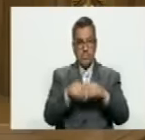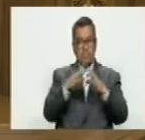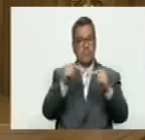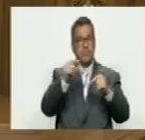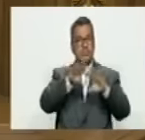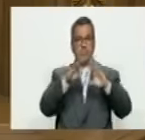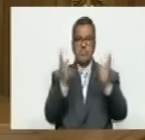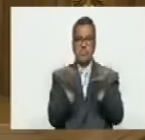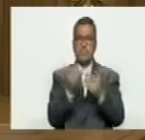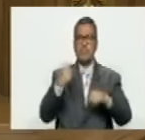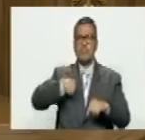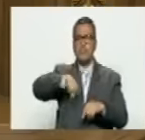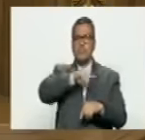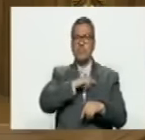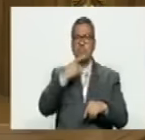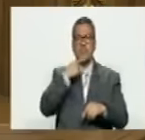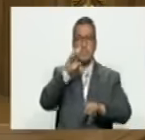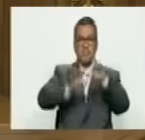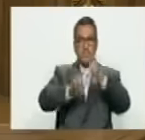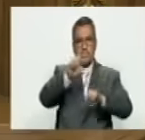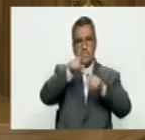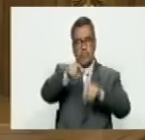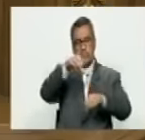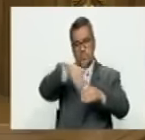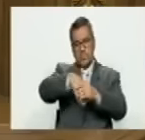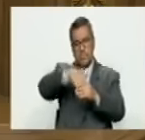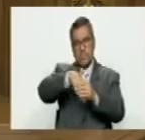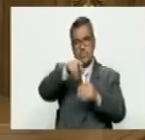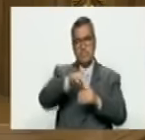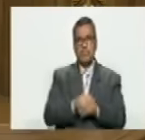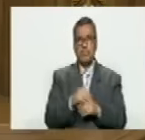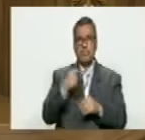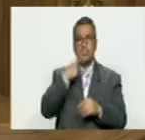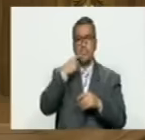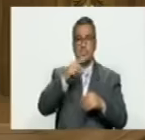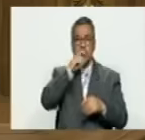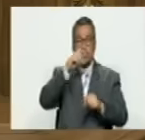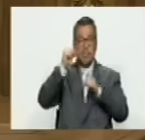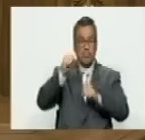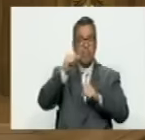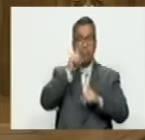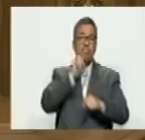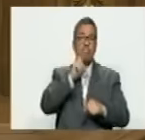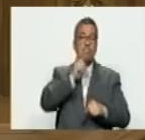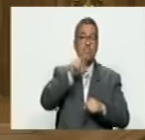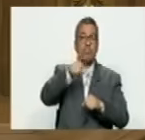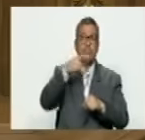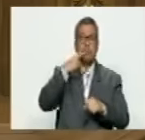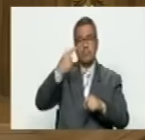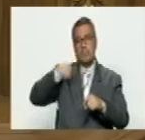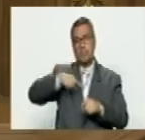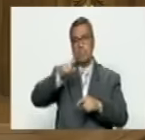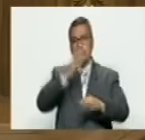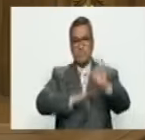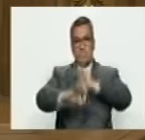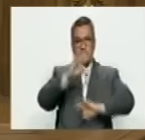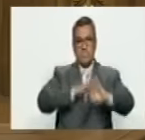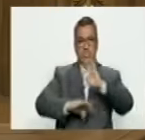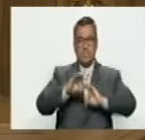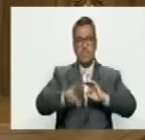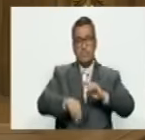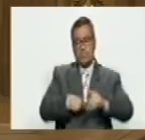mundo y en la nuestra dice tenemos que evaluar esas elecciones y como Maduro va a ser un fraude entonces tenemos que prepararnos para